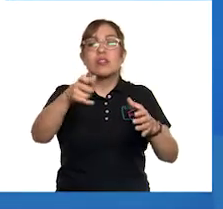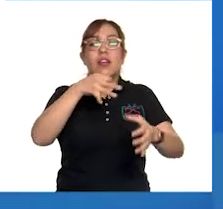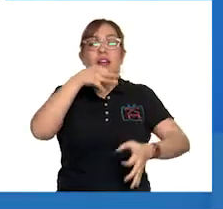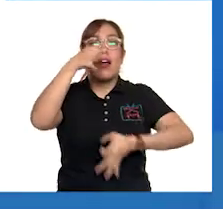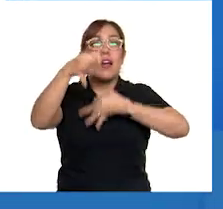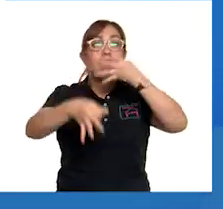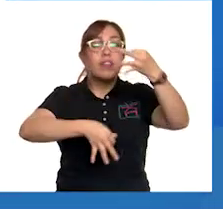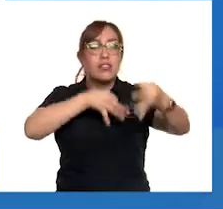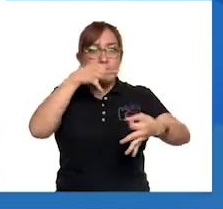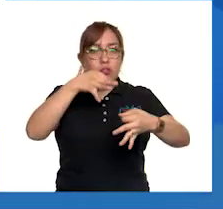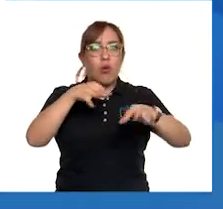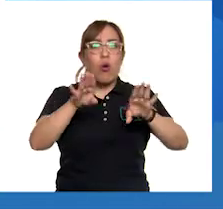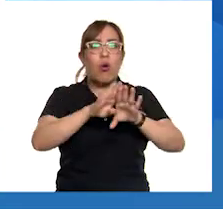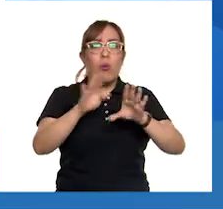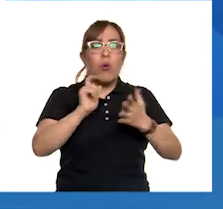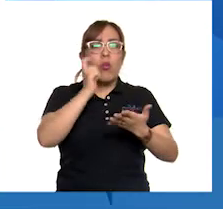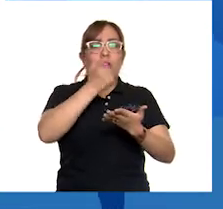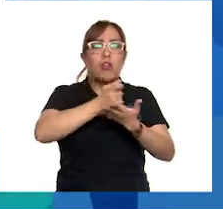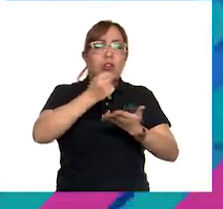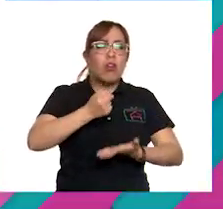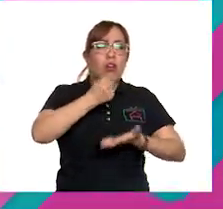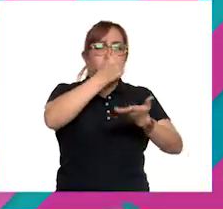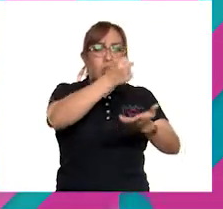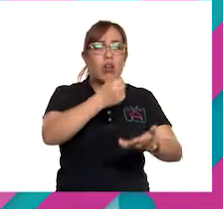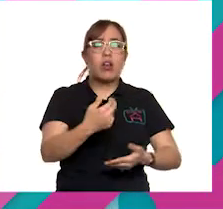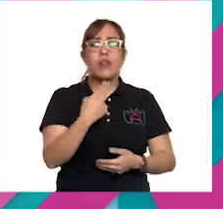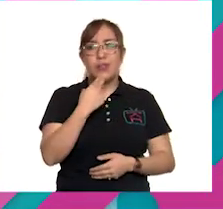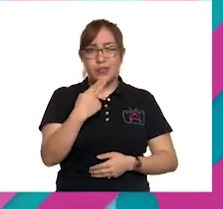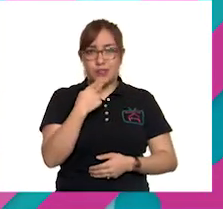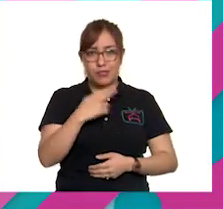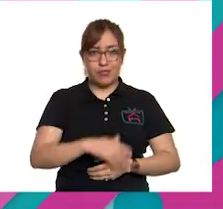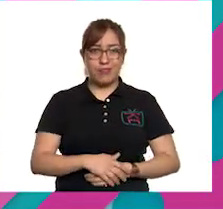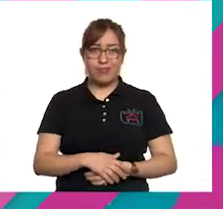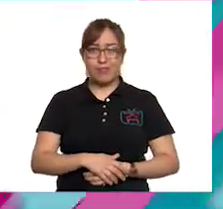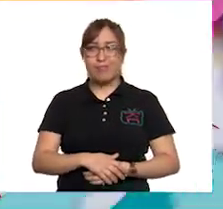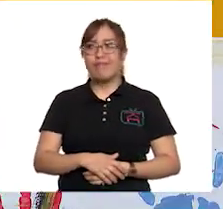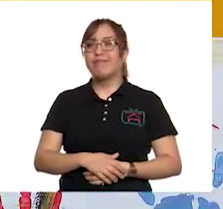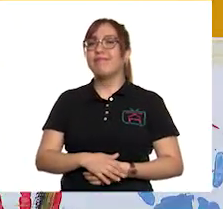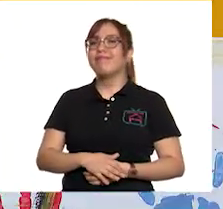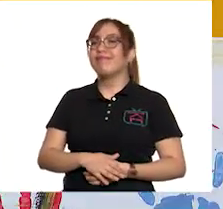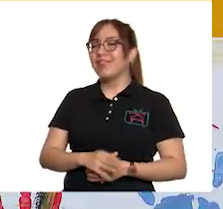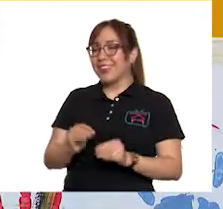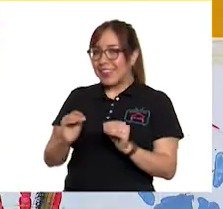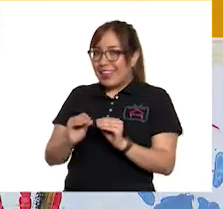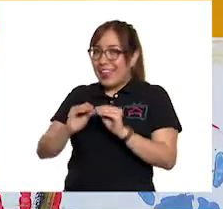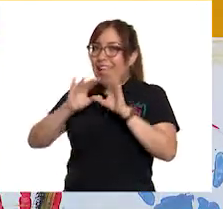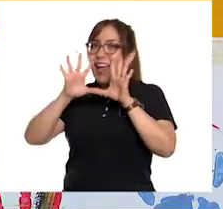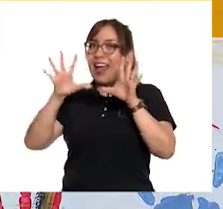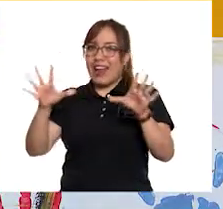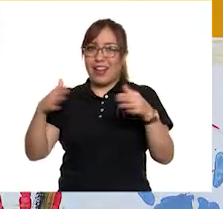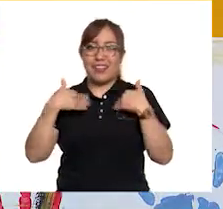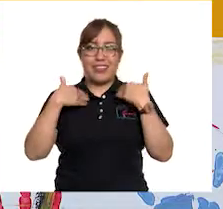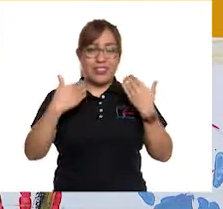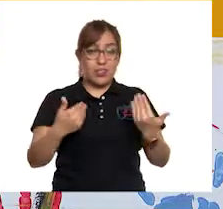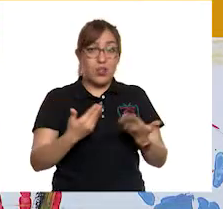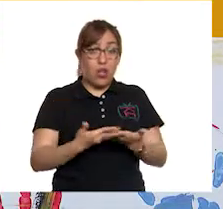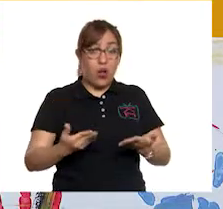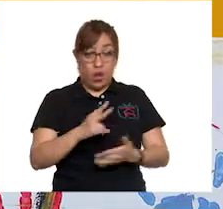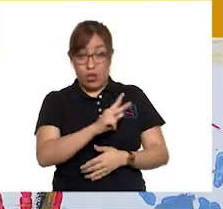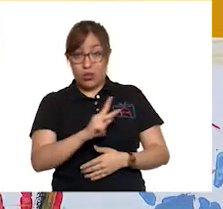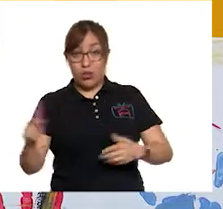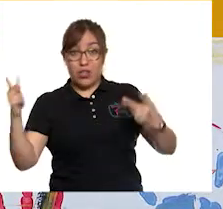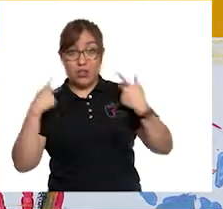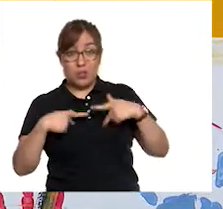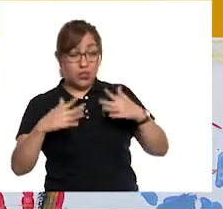y en qué se gastó el dinero. Claro, porque así todos confiarán en Valeria